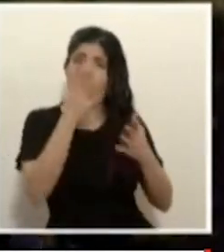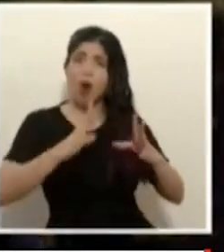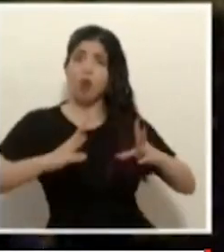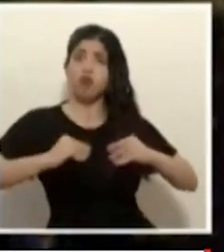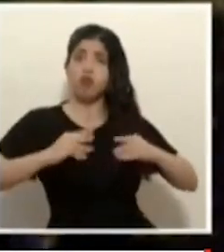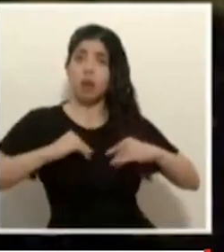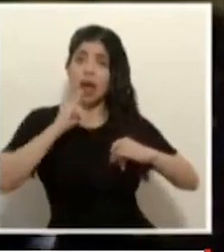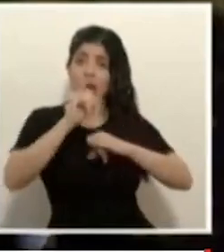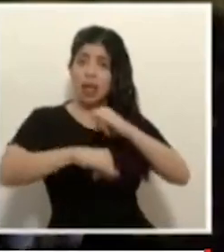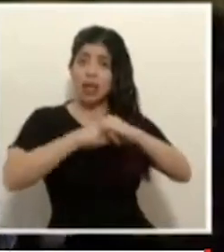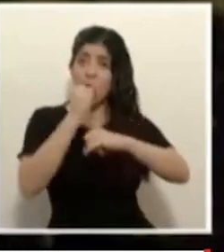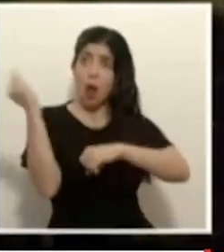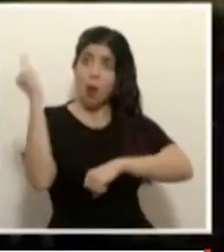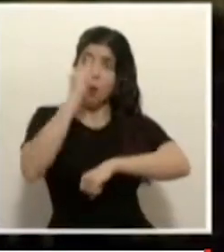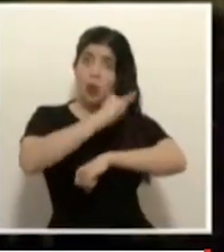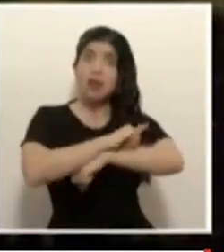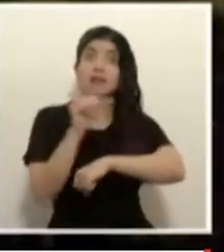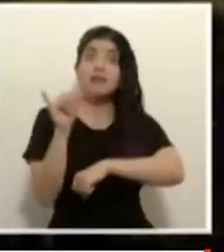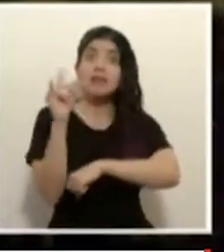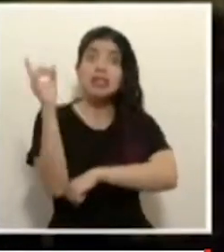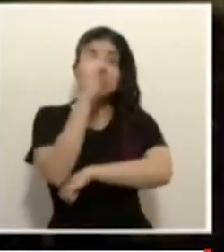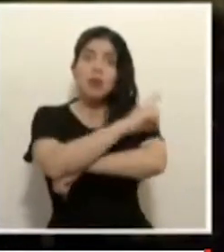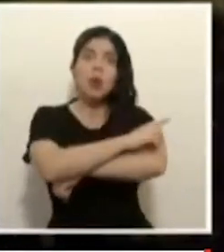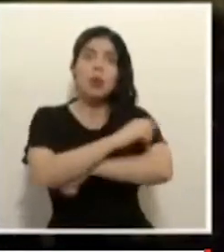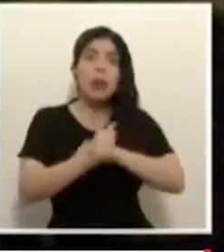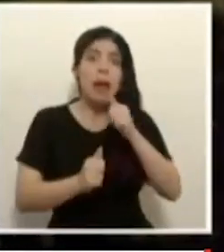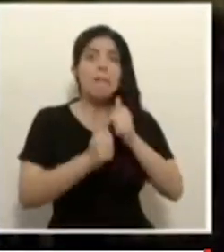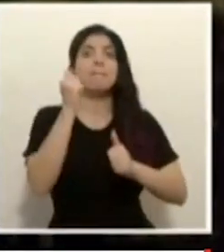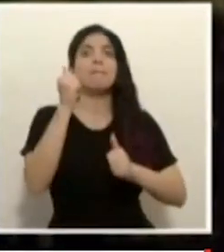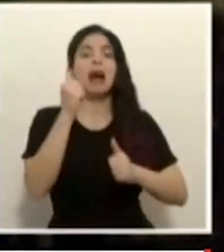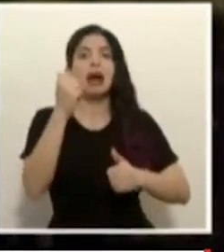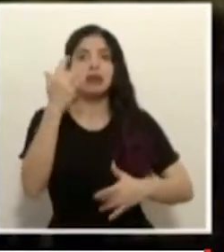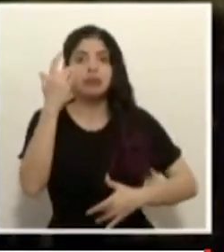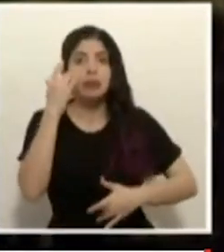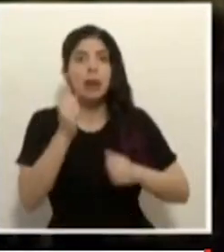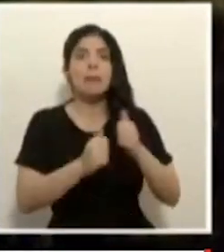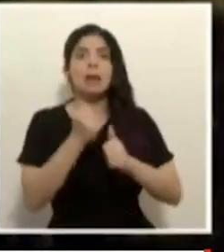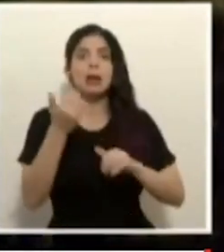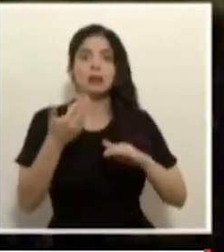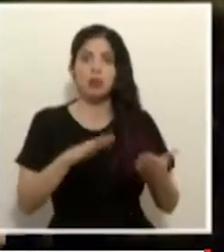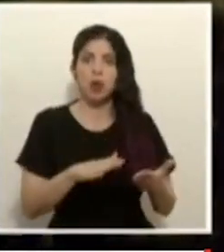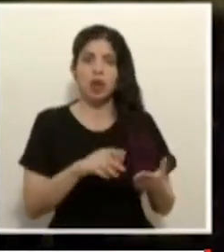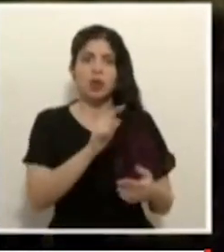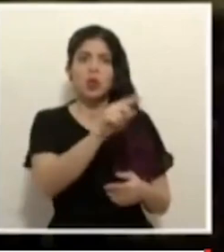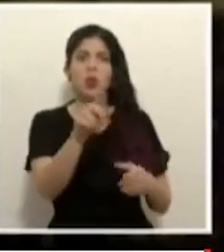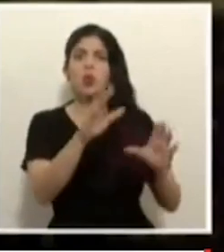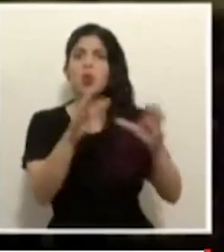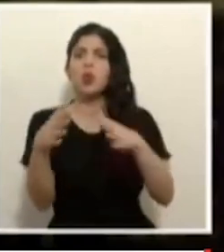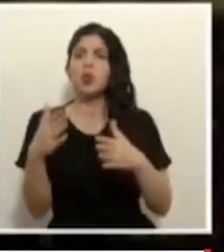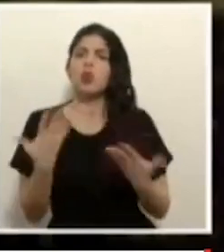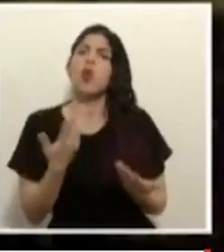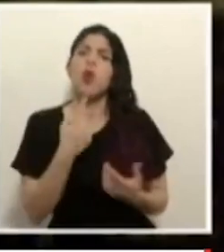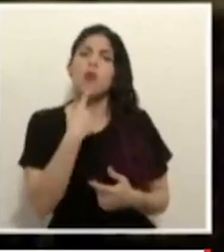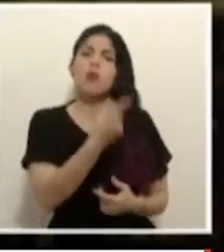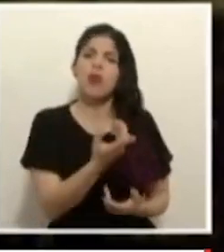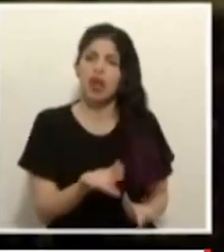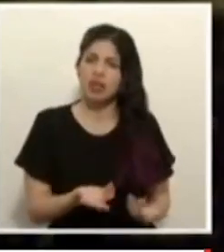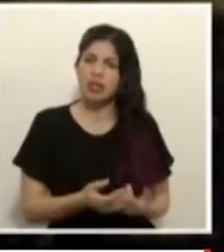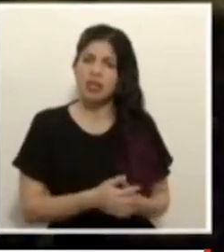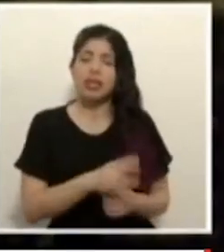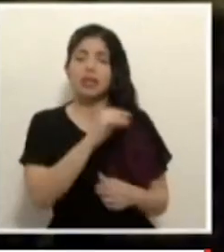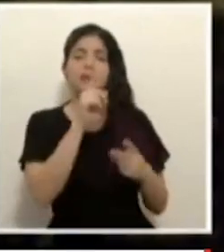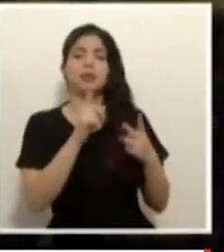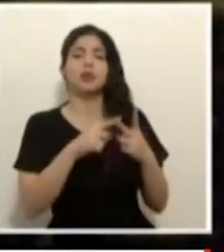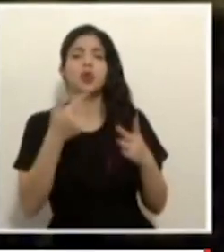internacionales en el día con más casos con más muertos que se le puede decir a los demás sectores y a don Gustavo don